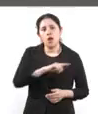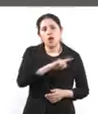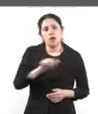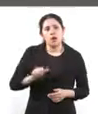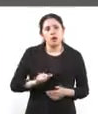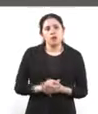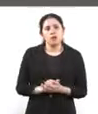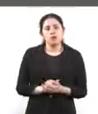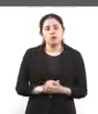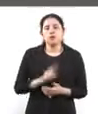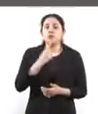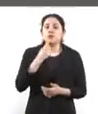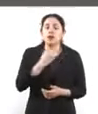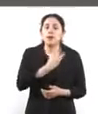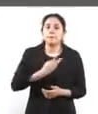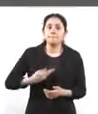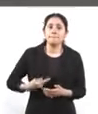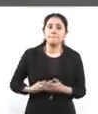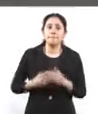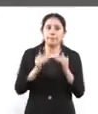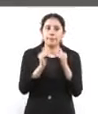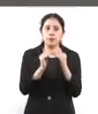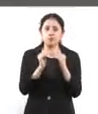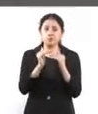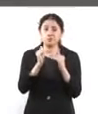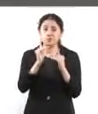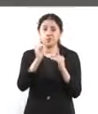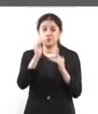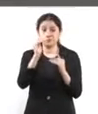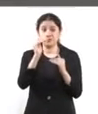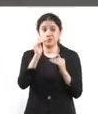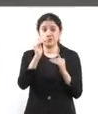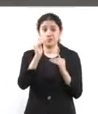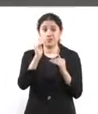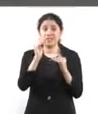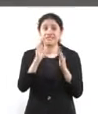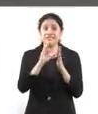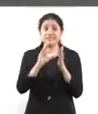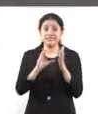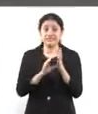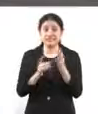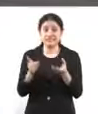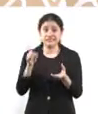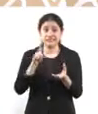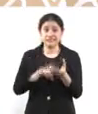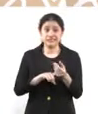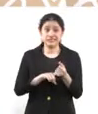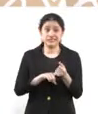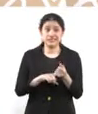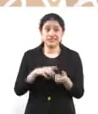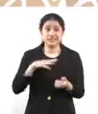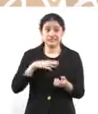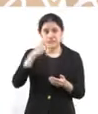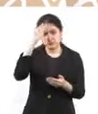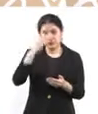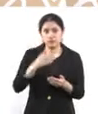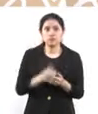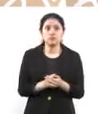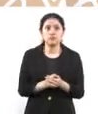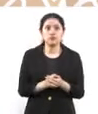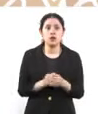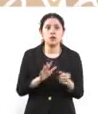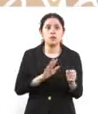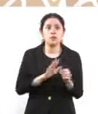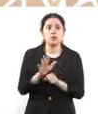aumenta el número de delitos y el constituyente, el constituyente, porque el constituyente, recuerden que cuando